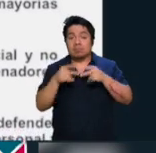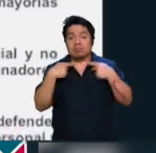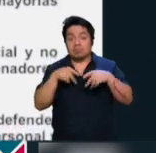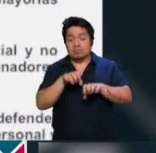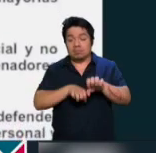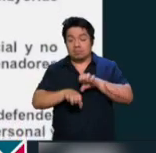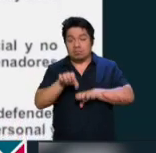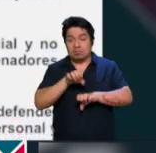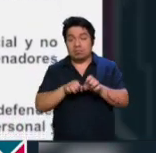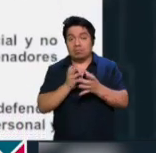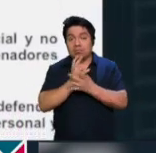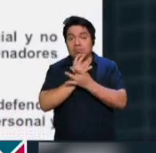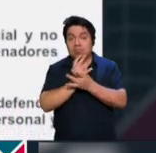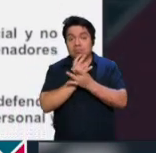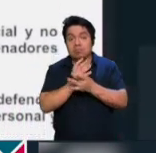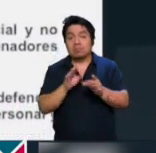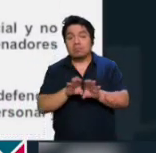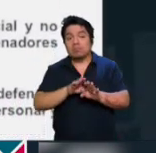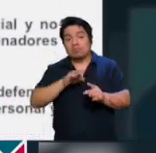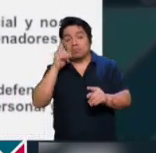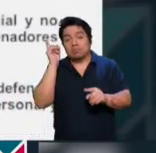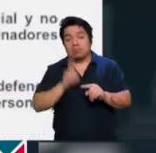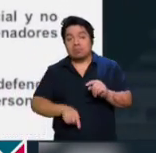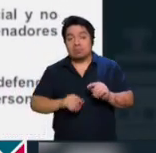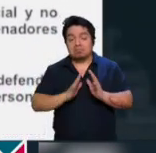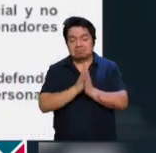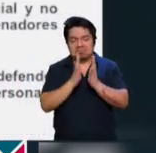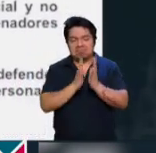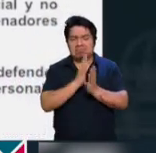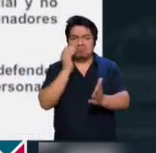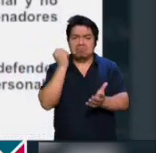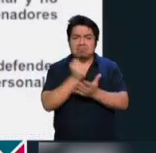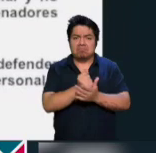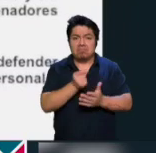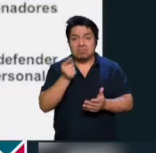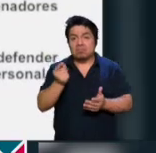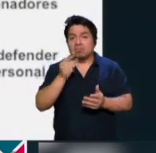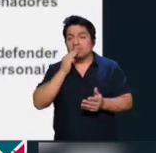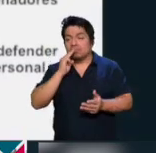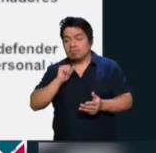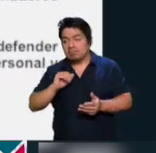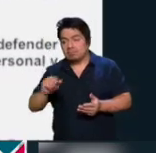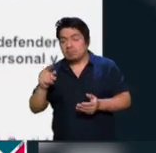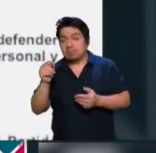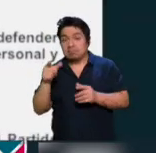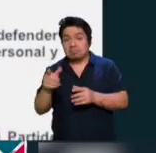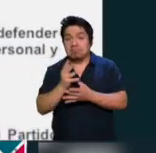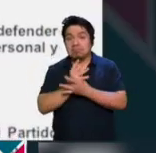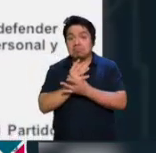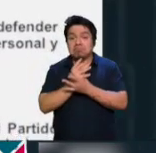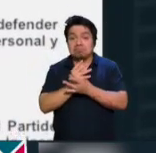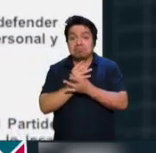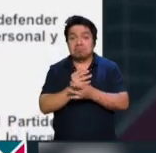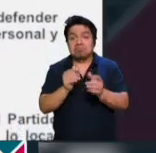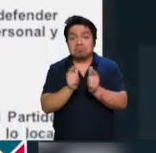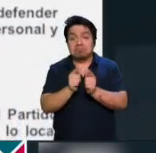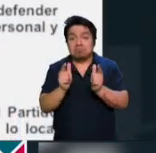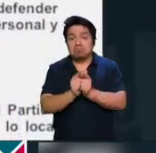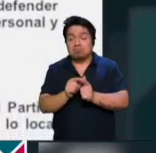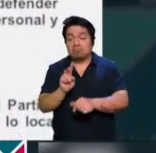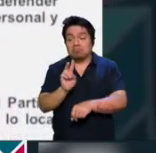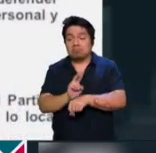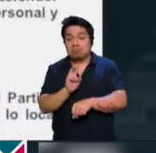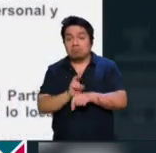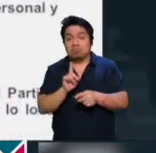Además, consideraron que se dio un golpe definitivo a la democracia. En este mismo mensaje recriminaron, así lo dijeron, las bancadas artificiales,